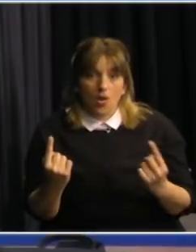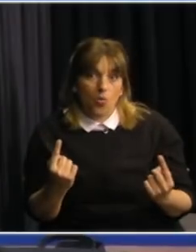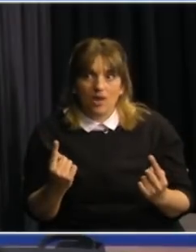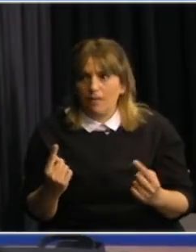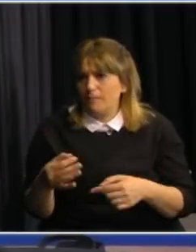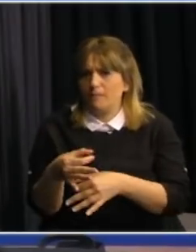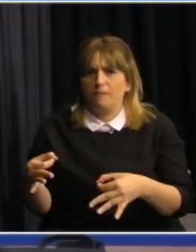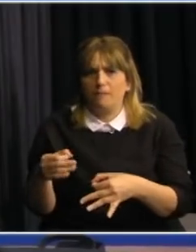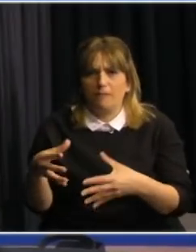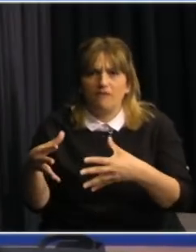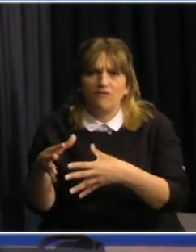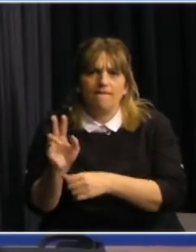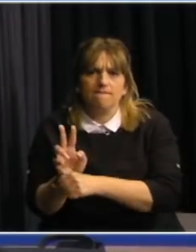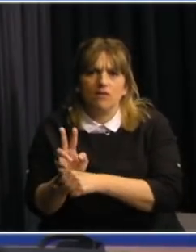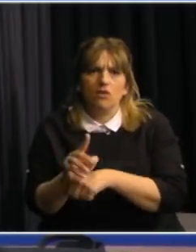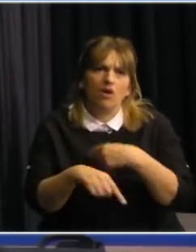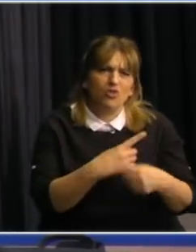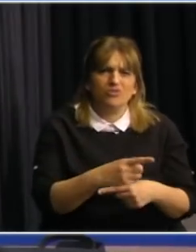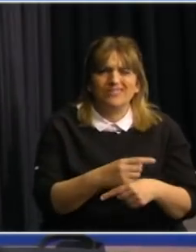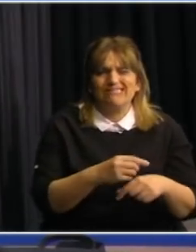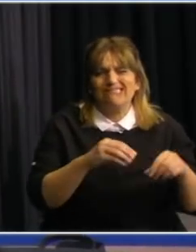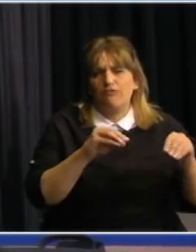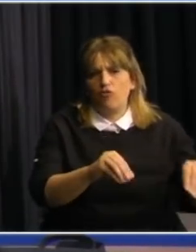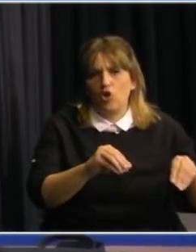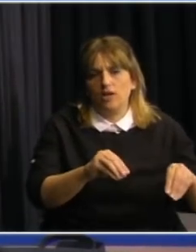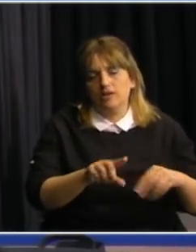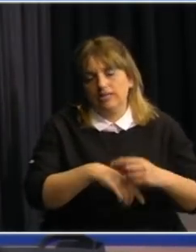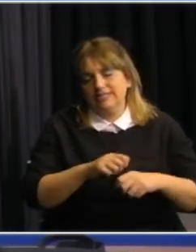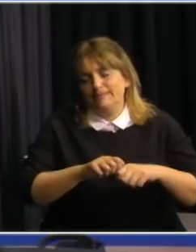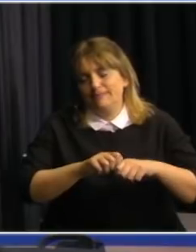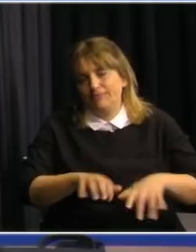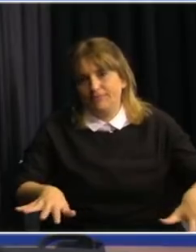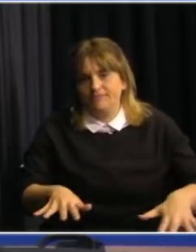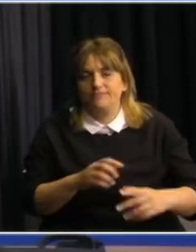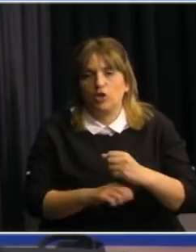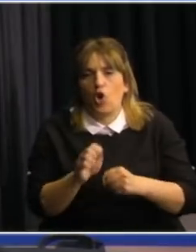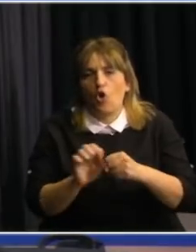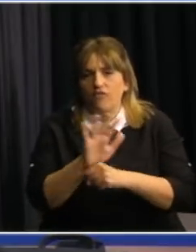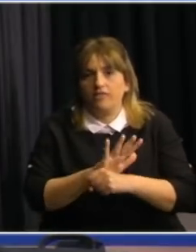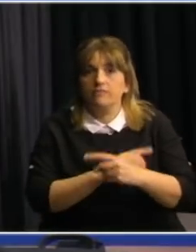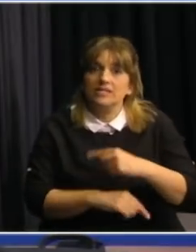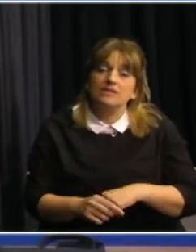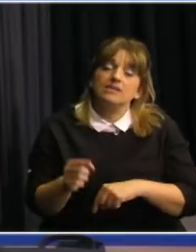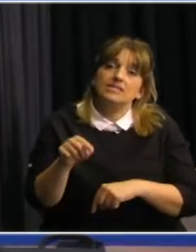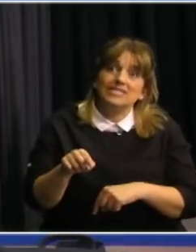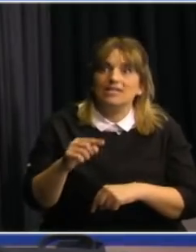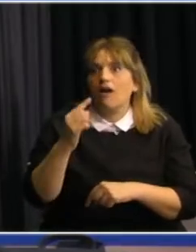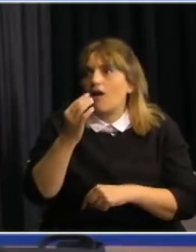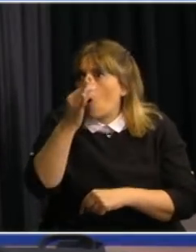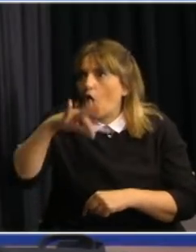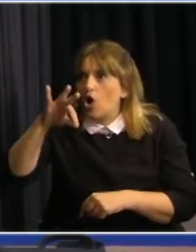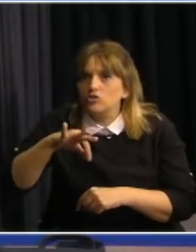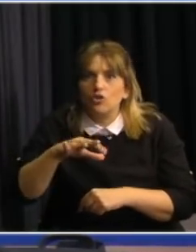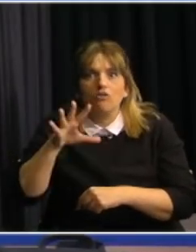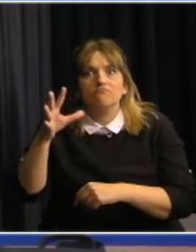fuerte pero la otra está débil la epidemia se propaga y por supuesto que si la de testeo, rastreo